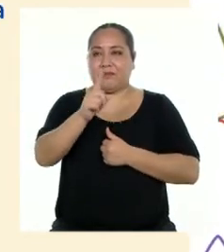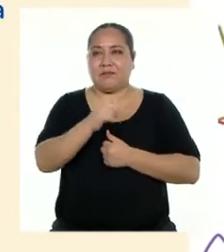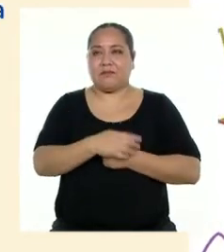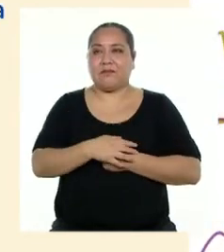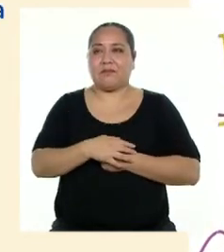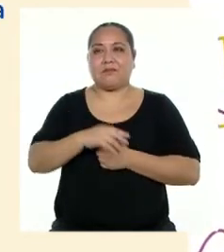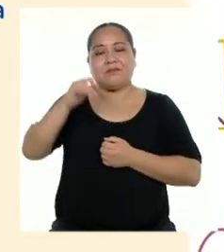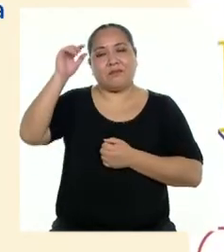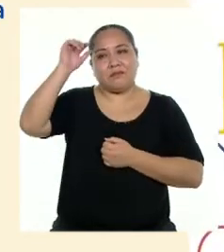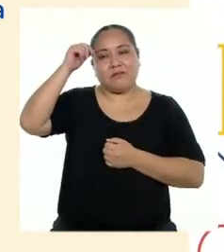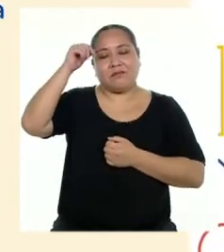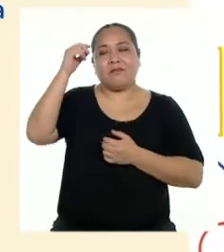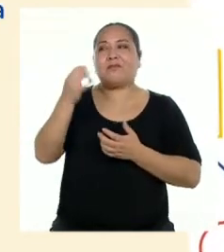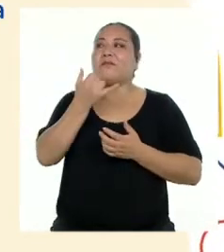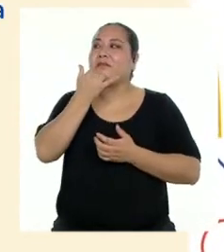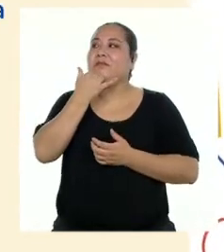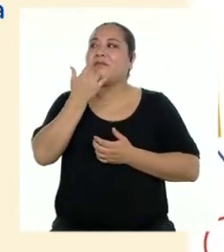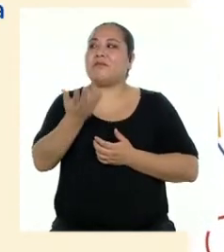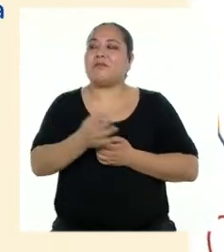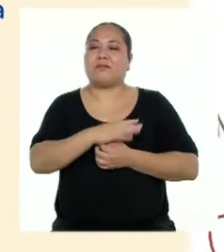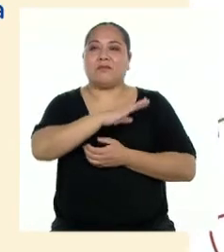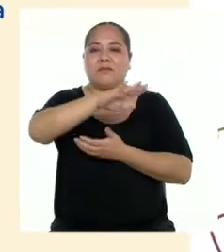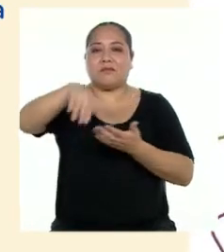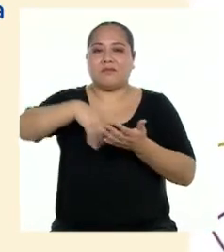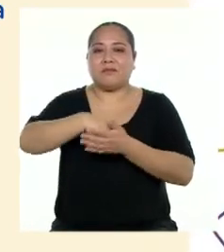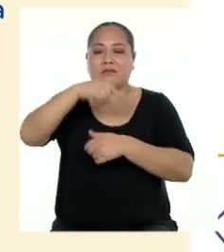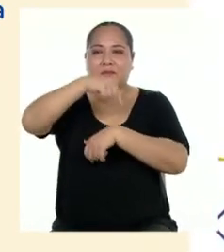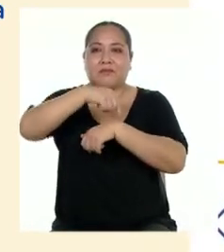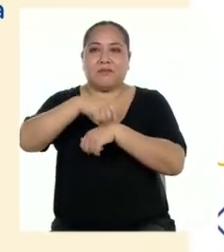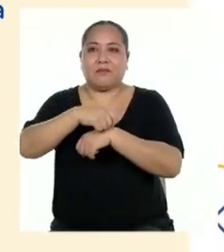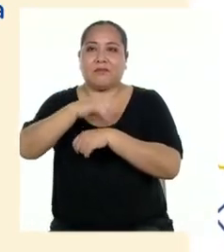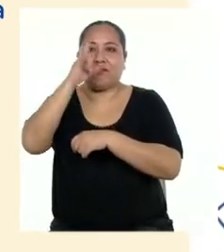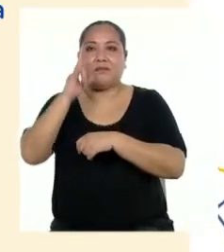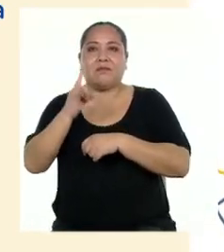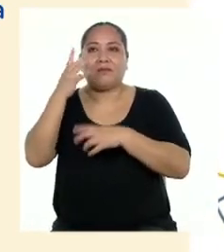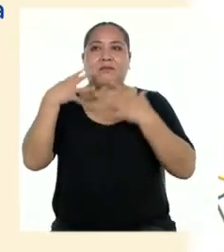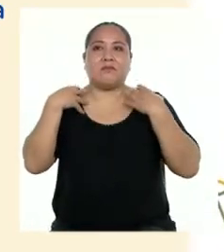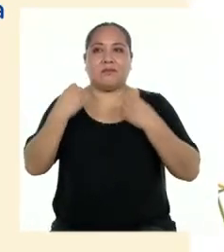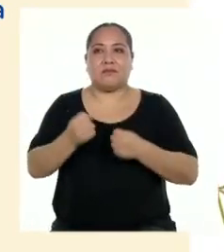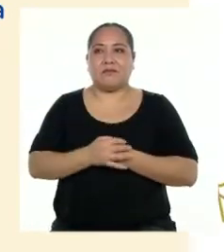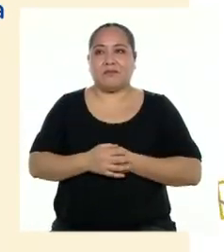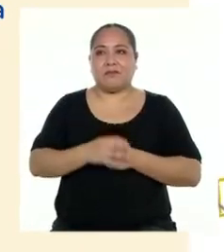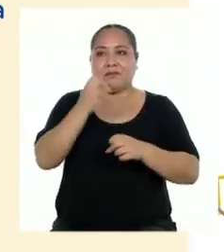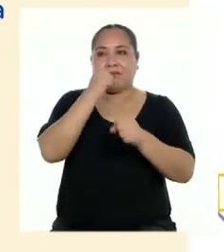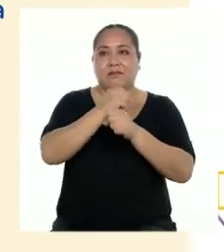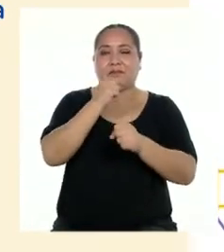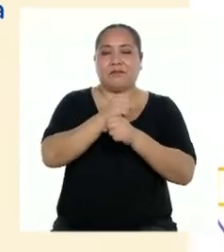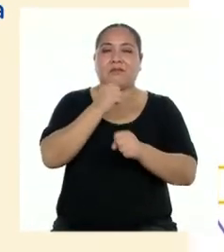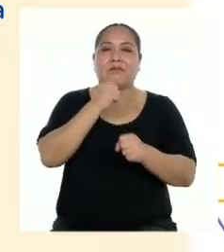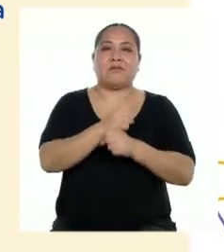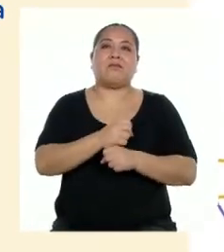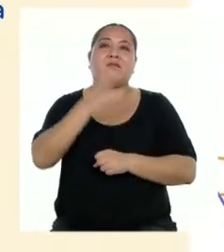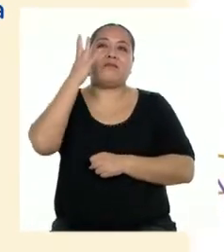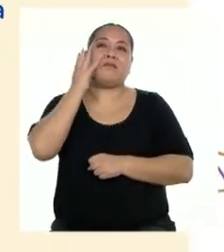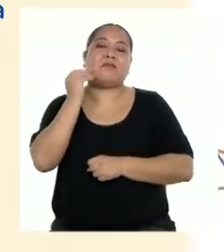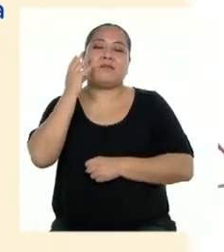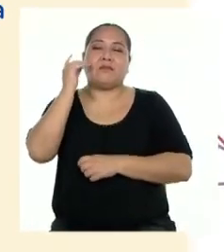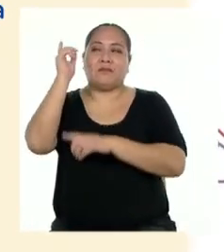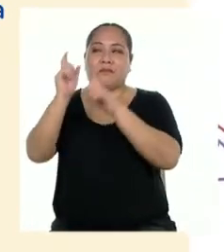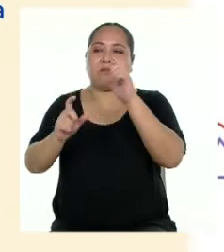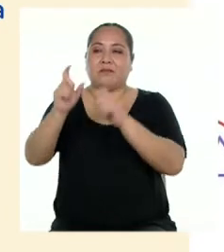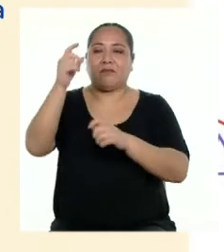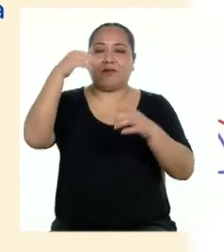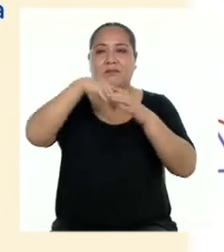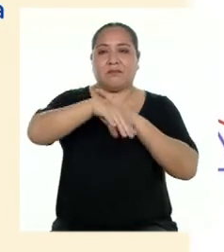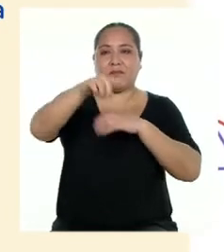un recuento de los hechos alrededor de la emergencia sanitaria y la labor y las experiencias de las personas durante